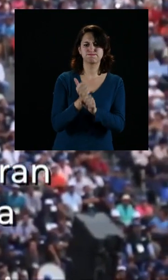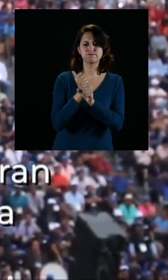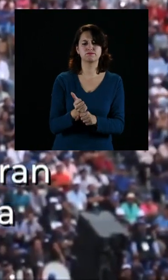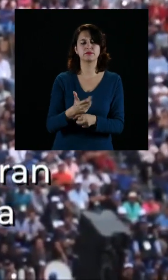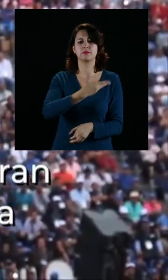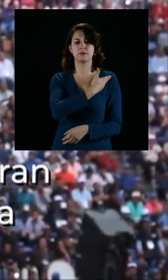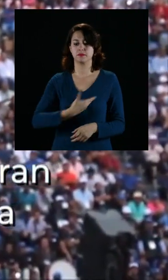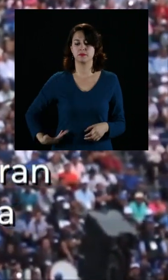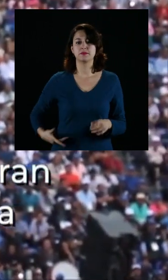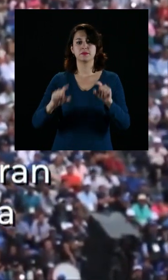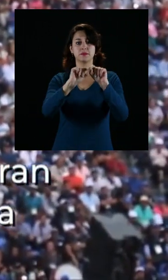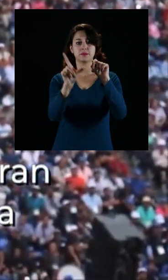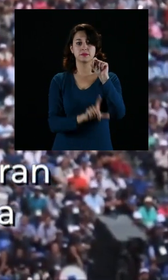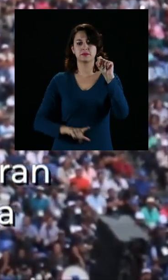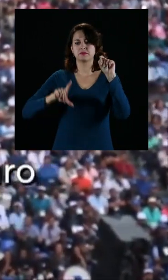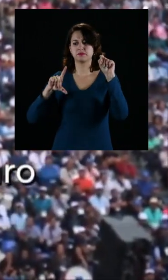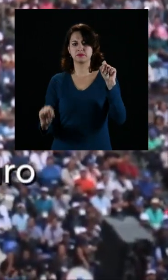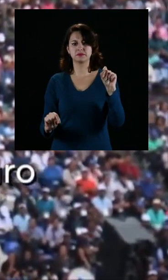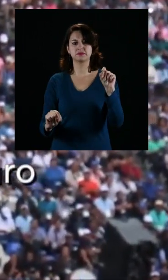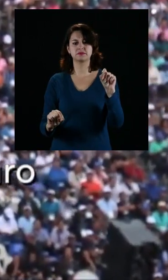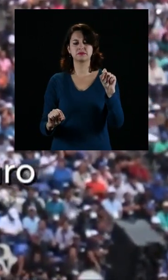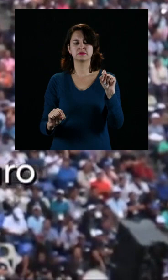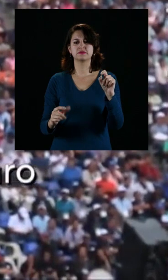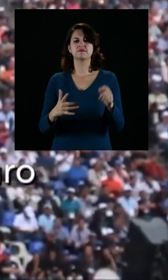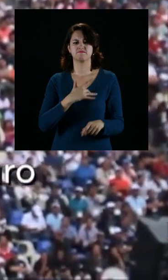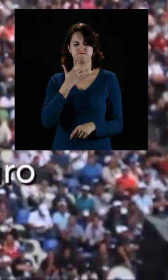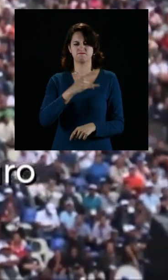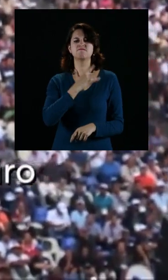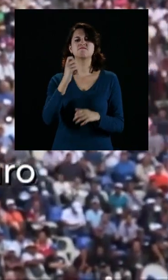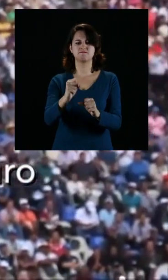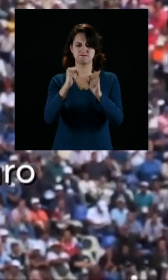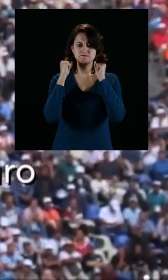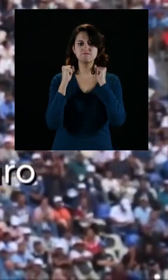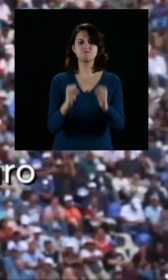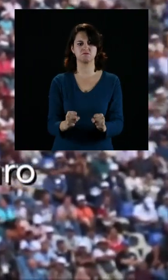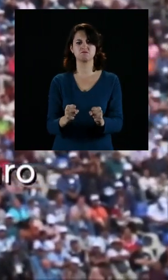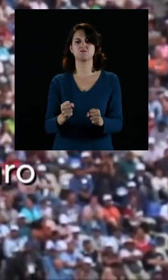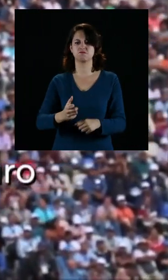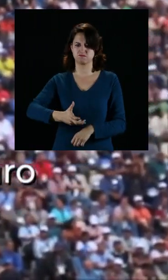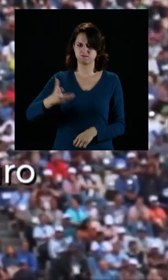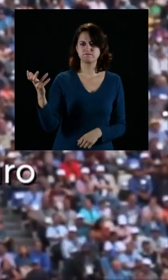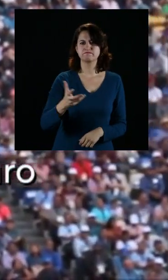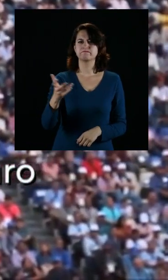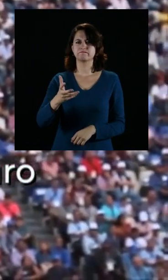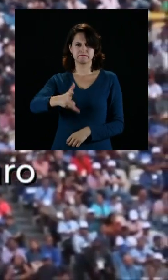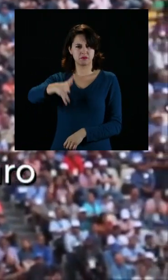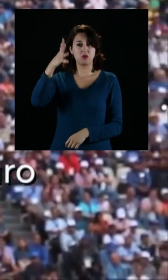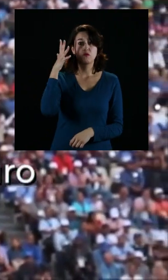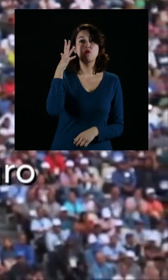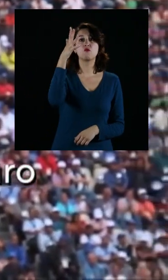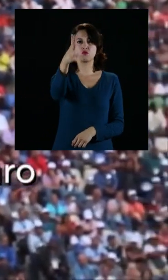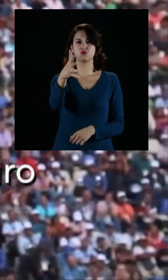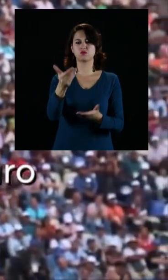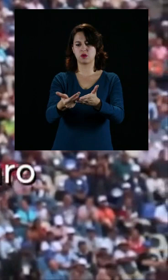El presidente de la república está convencido de generar un futuro